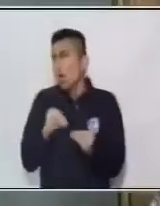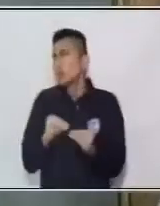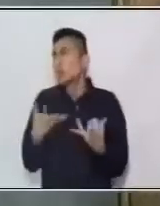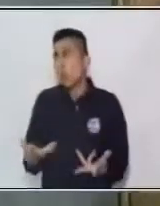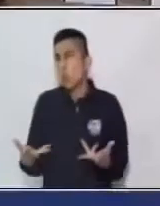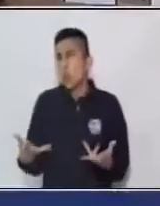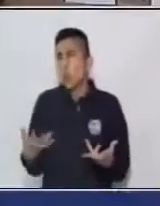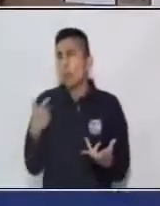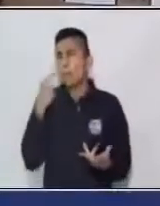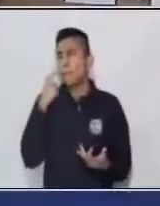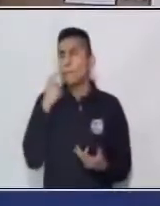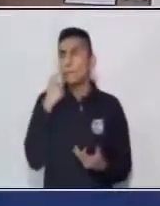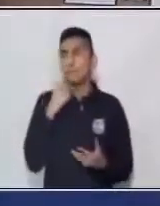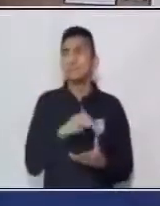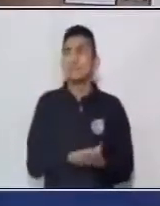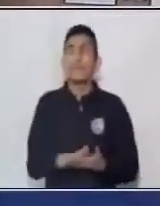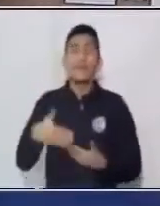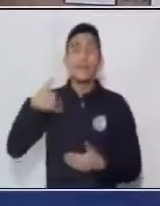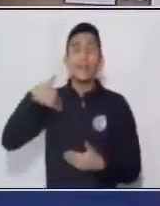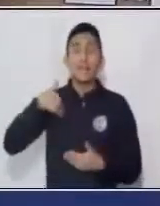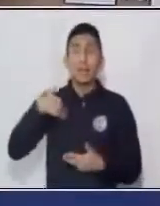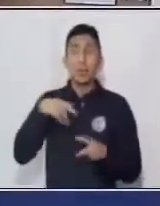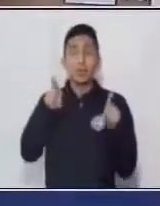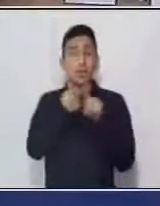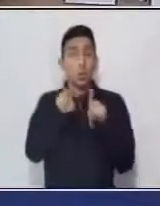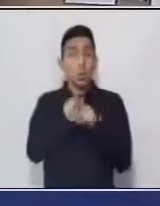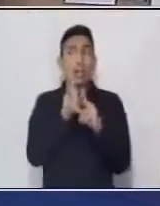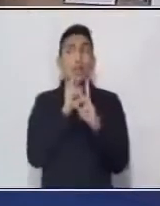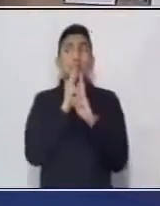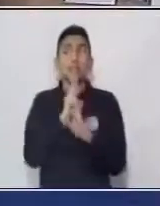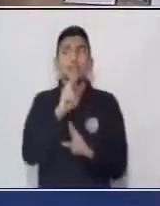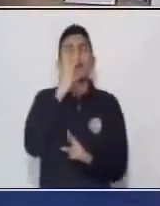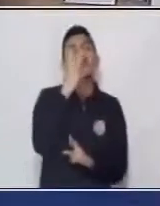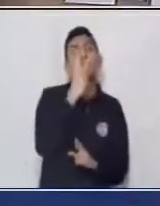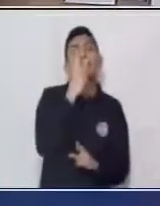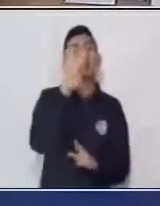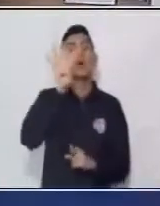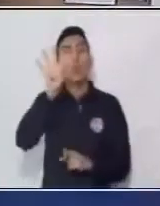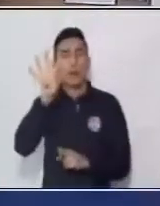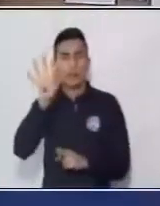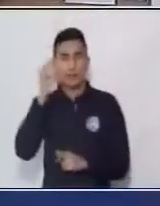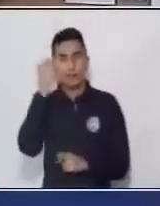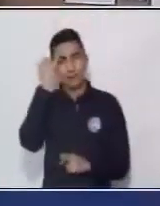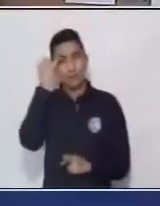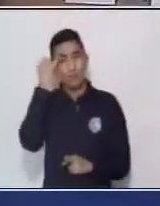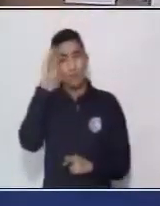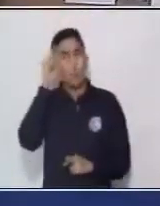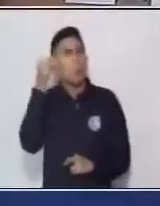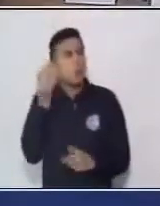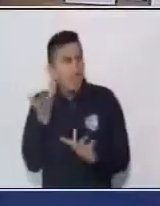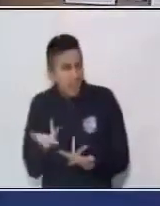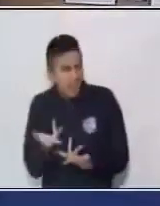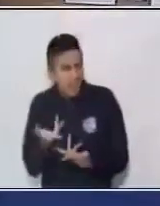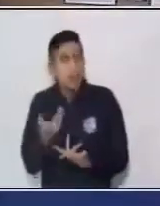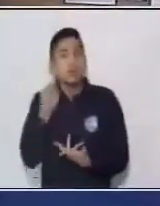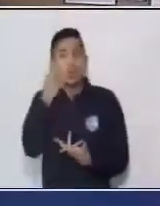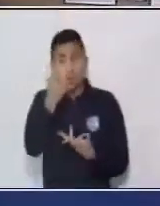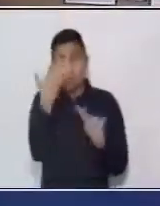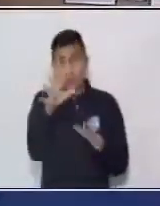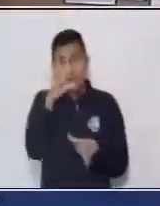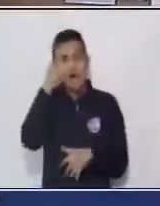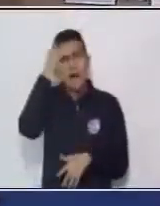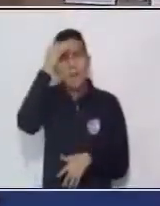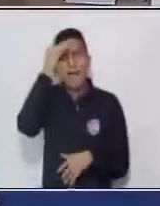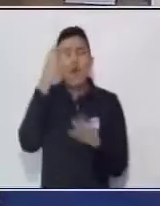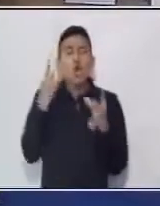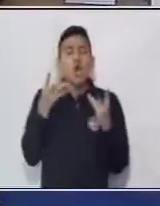¿Cuánto será, chicos? Esto es igual a veinticuatro. ¿Por qué lo sabemos? Porque ya hemos aprendido